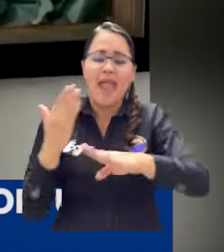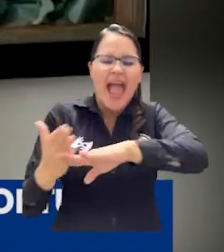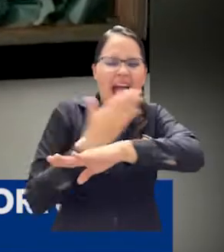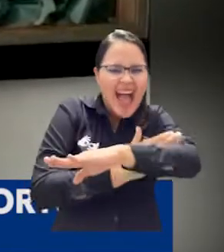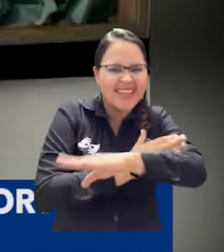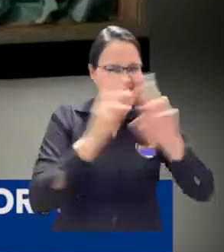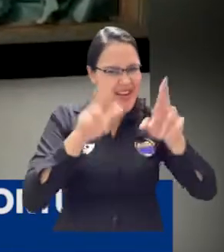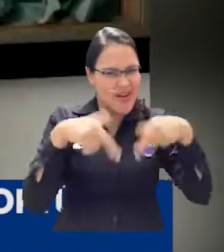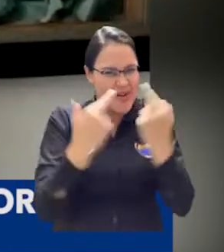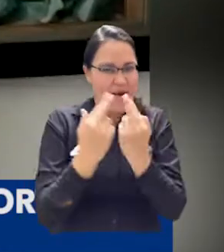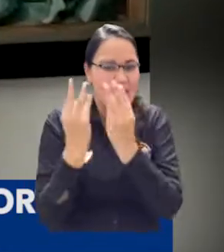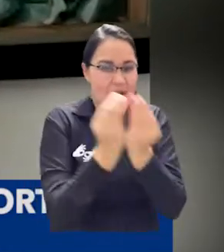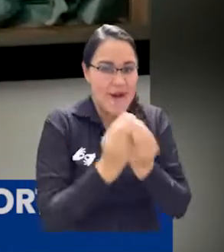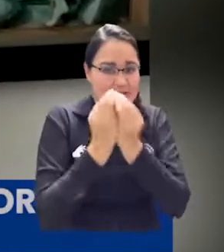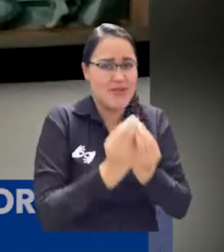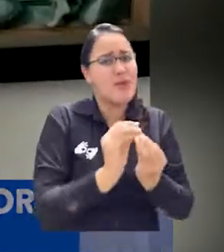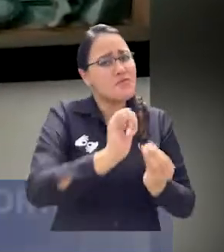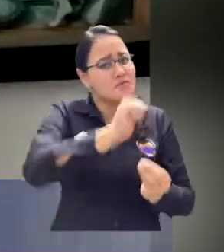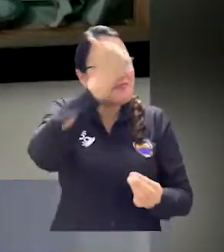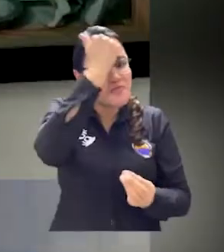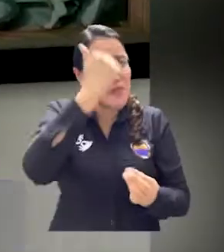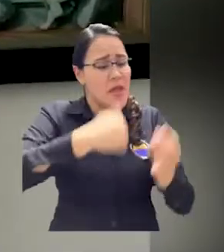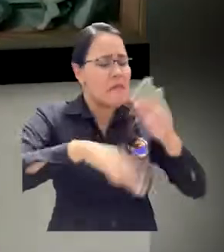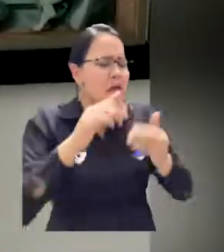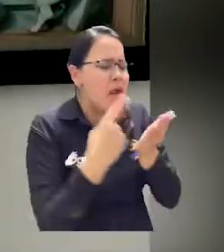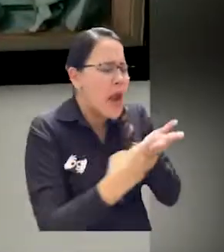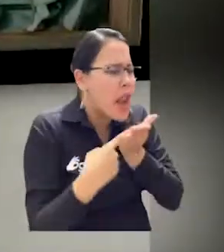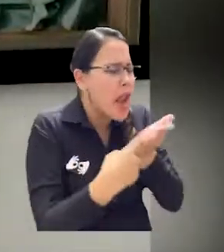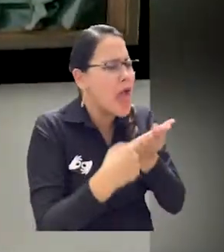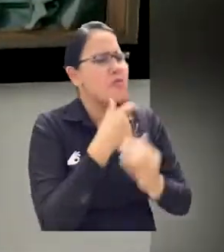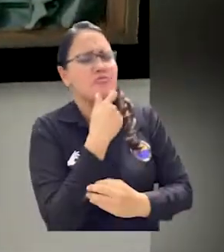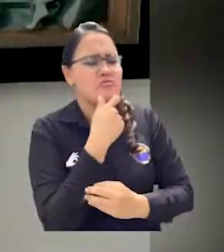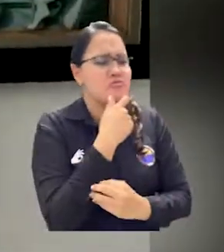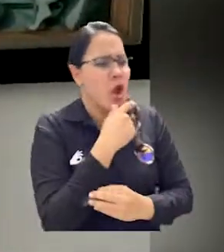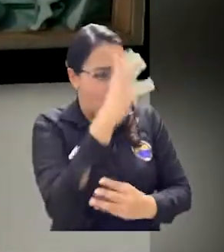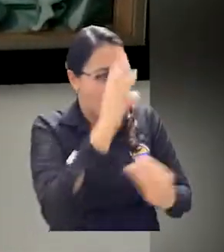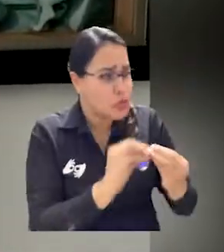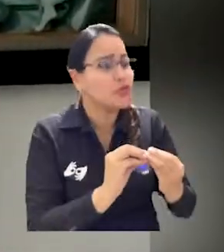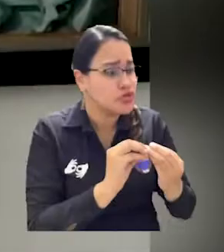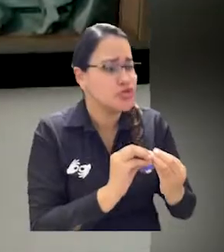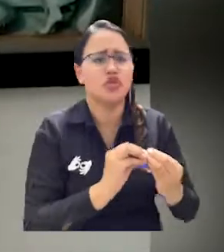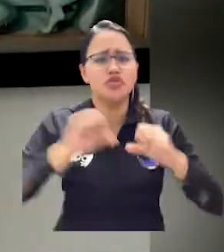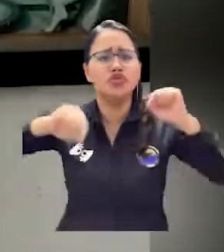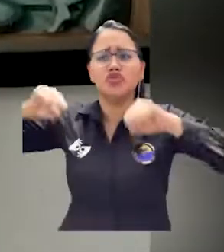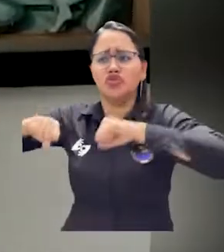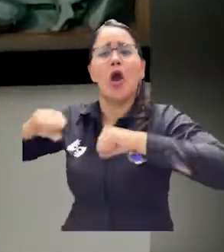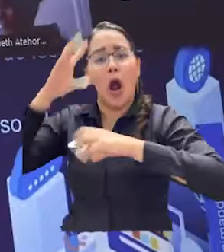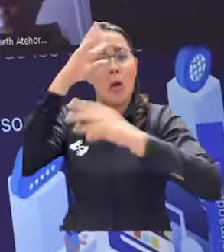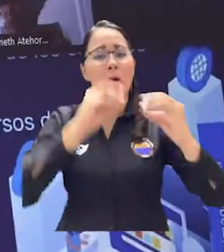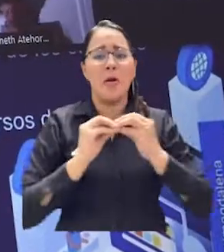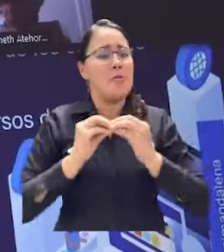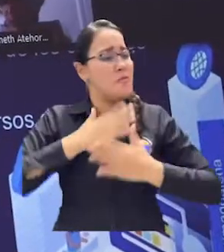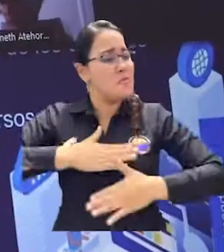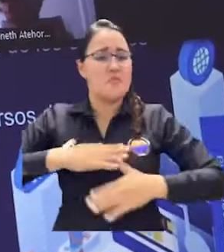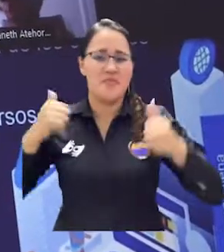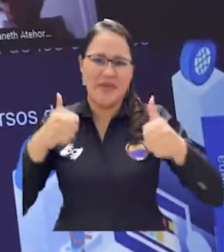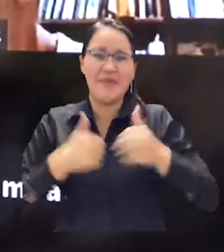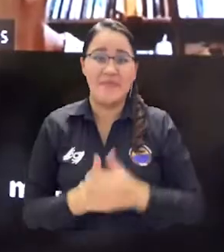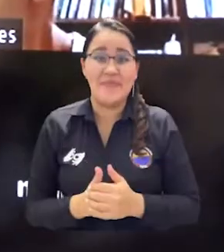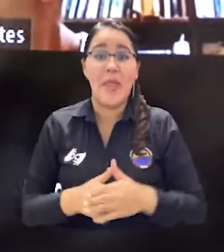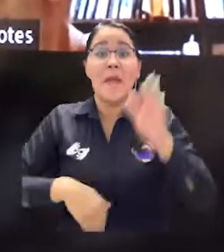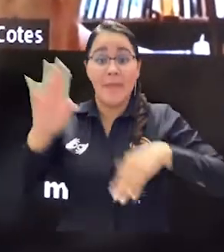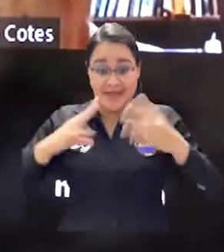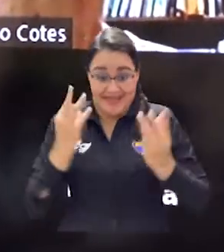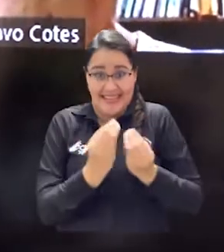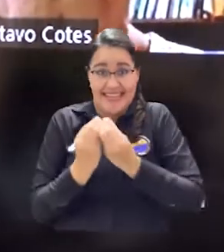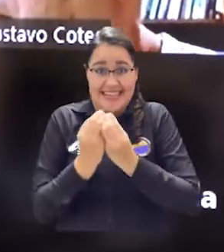con que se llevó a cabo este Consejo Superior, la armonía y la paz que hubo en el transcurso del mismo. En el marco de esta medida,